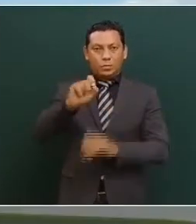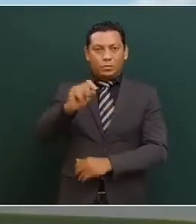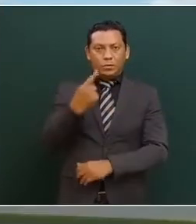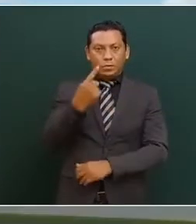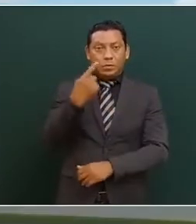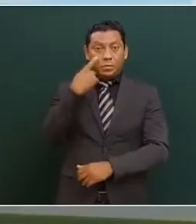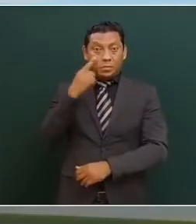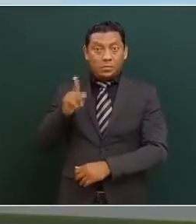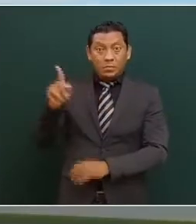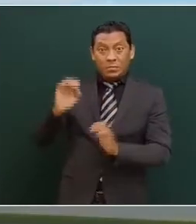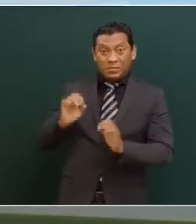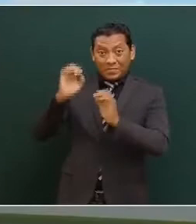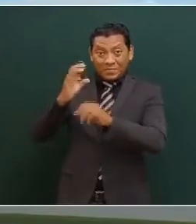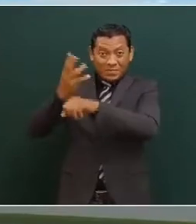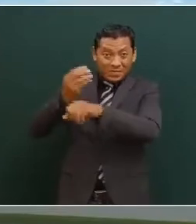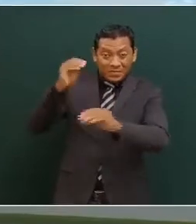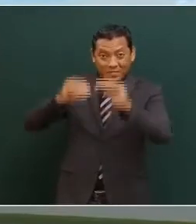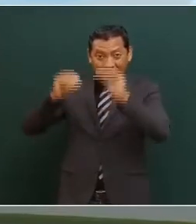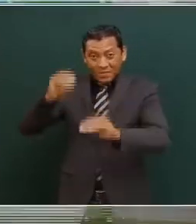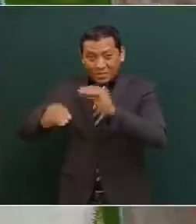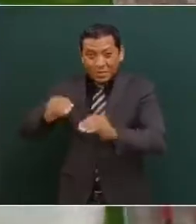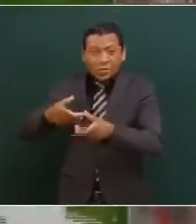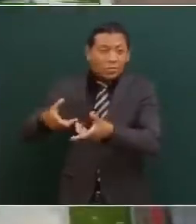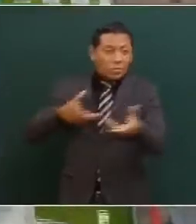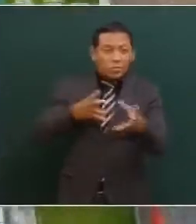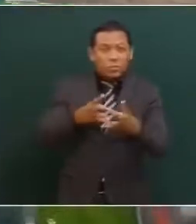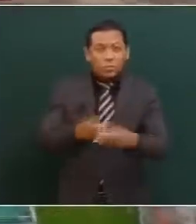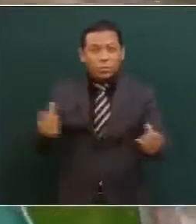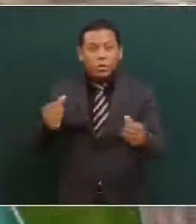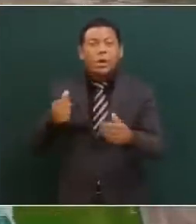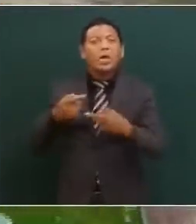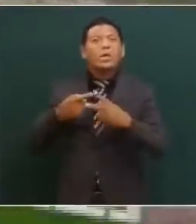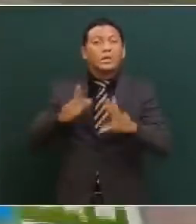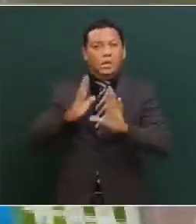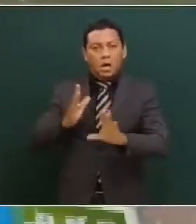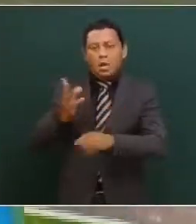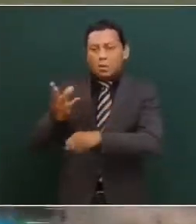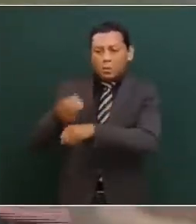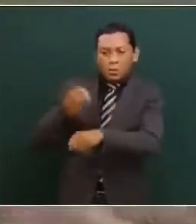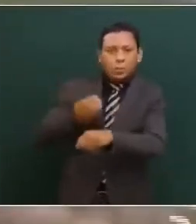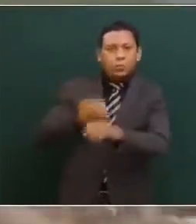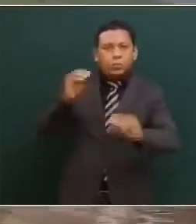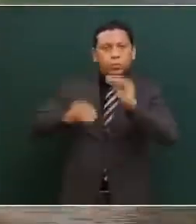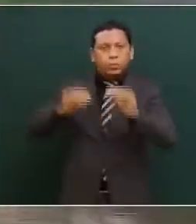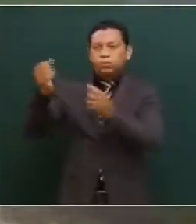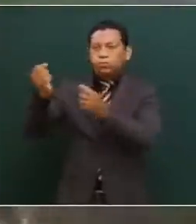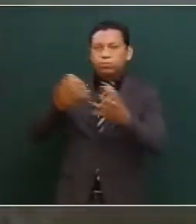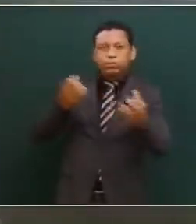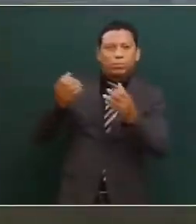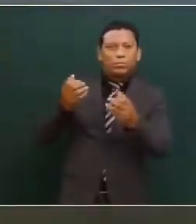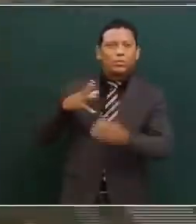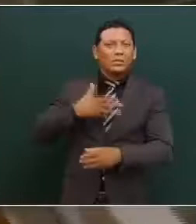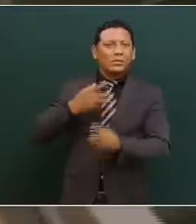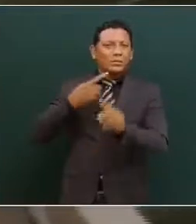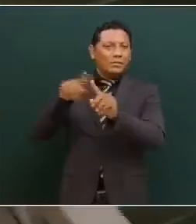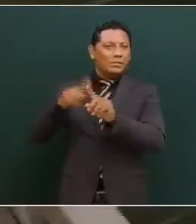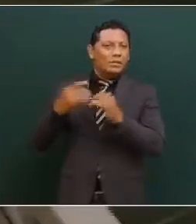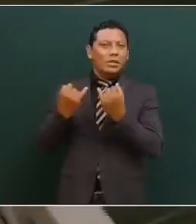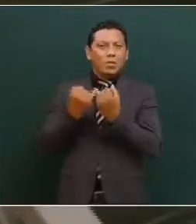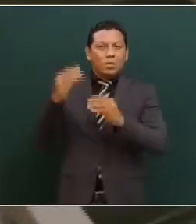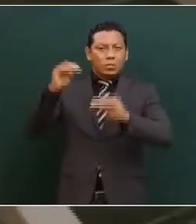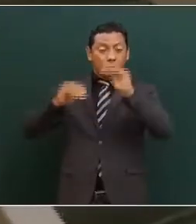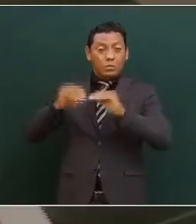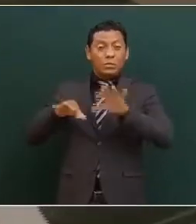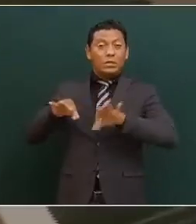En la Torre de Control y Servicios de Extinción de Incendios, comienza la preparación para el descenso y desmontaje de torre grúa. Además, se